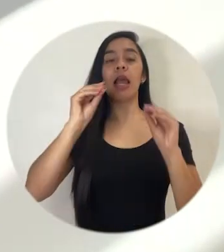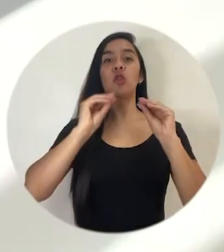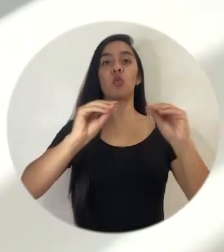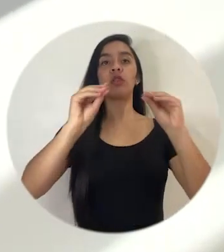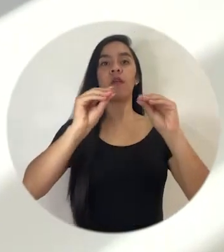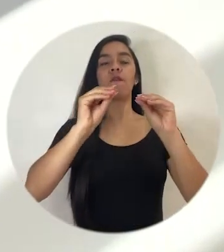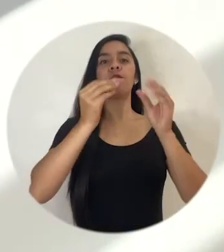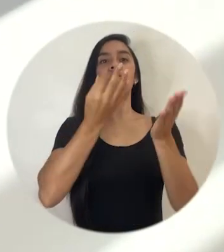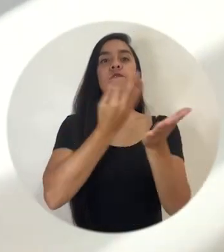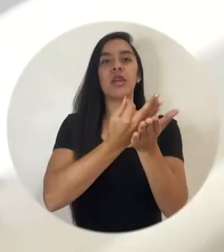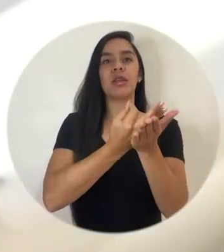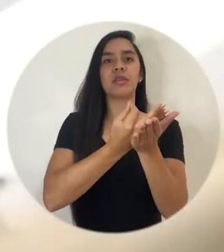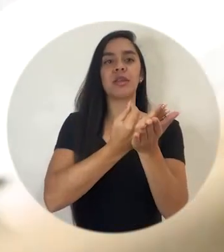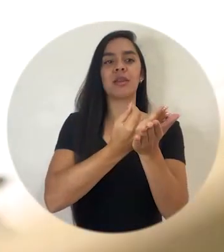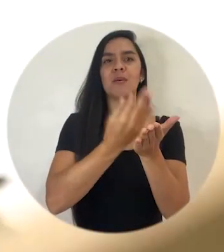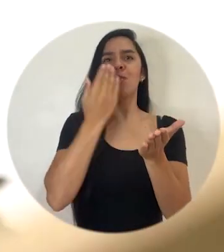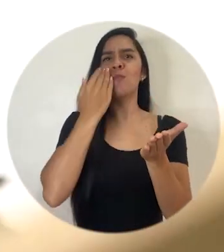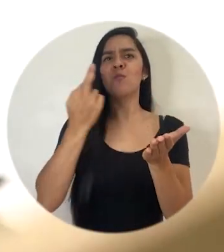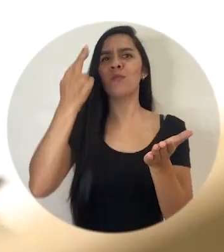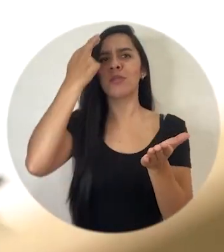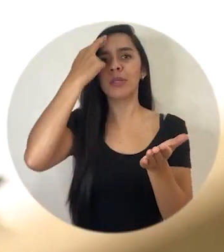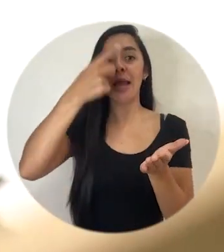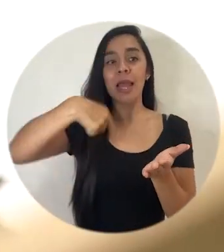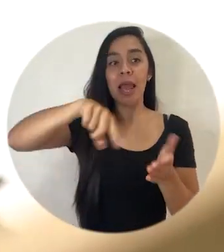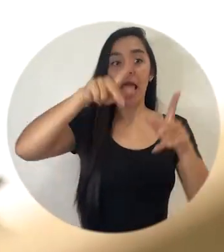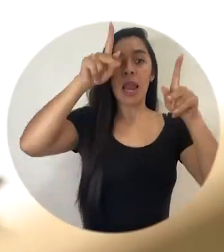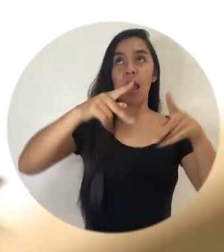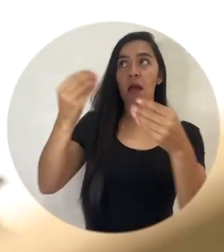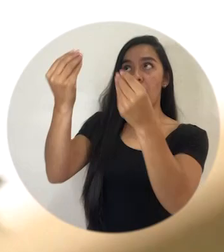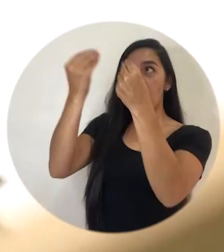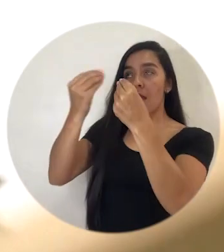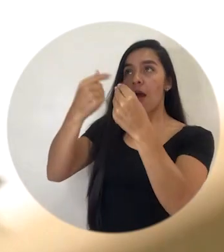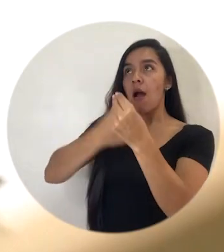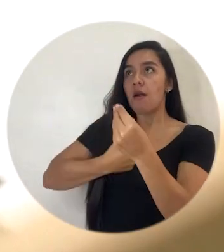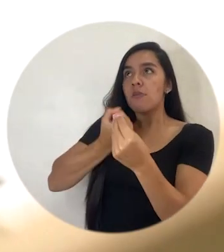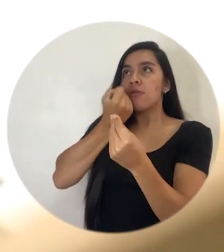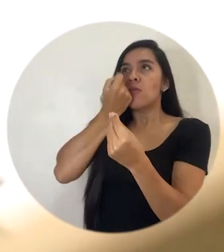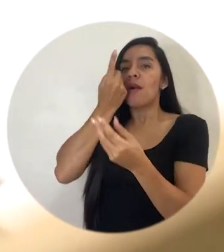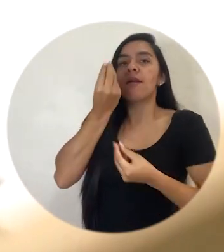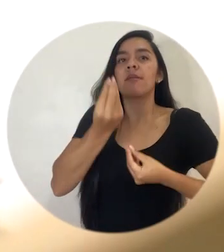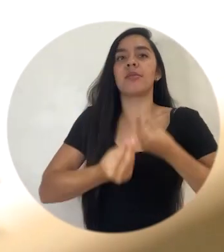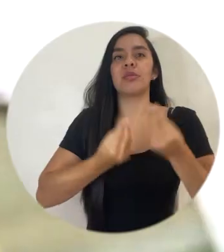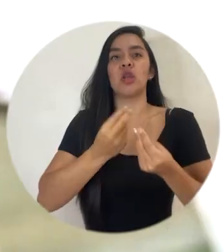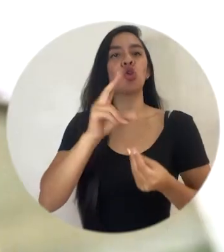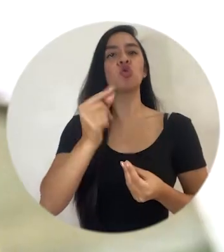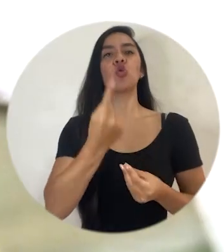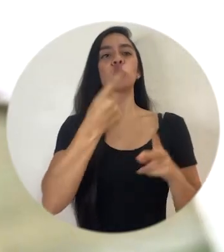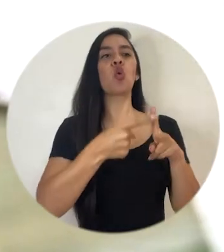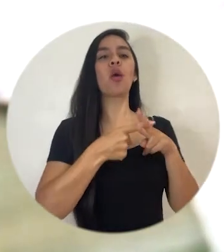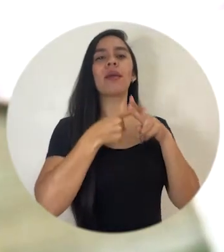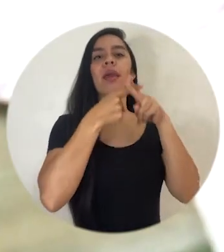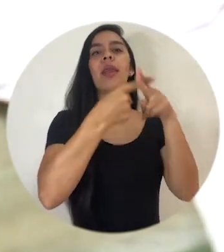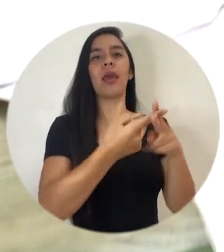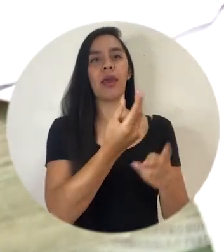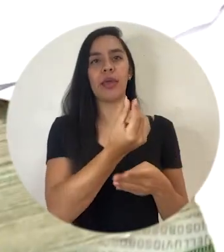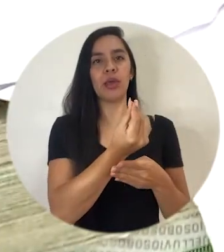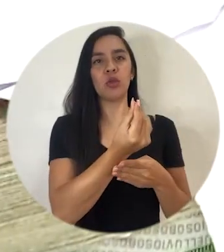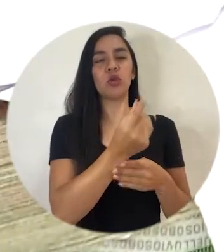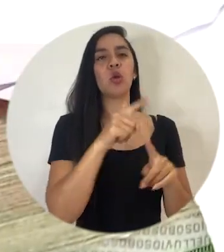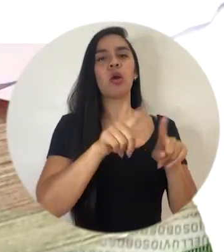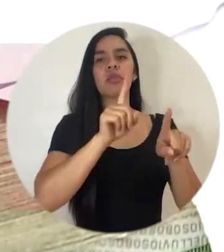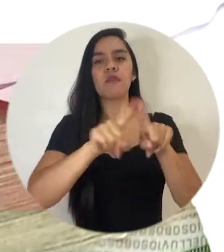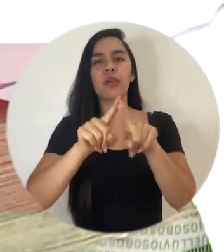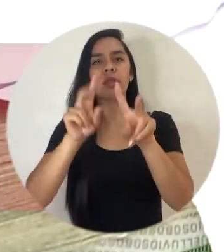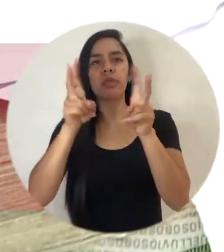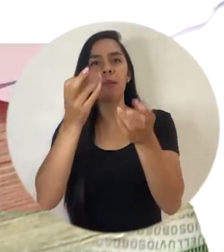de la educación financiera para que las personas estén en capacidad de entender qué están haciendo, no solo en términos de crédito, y en